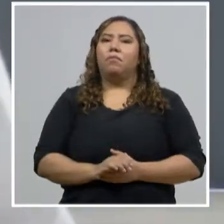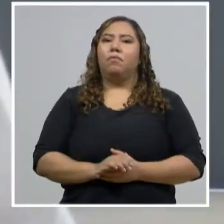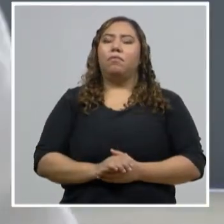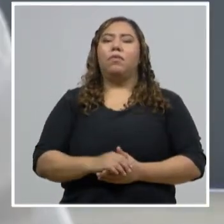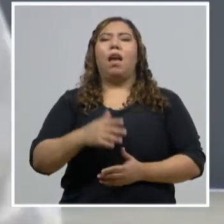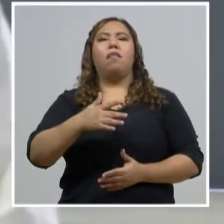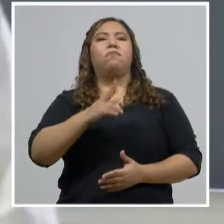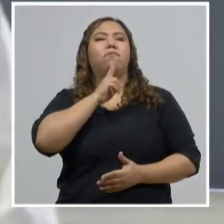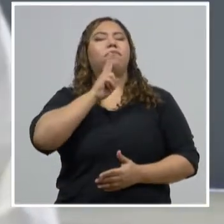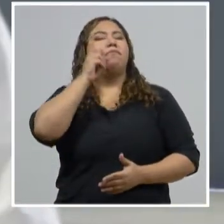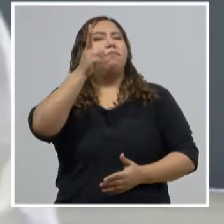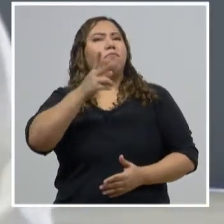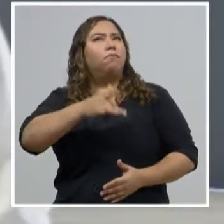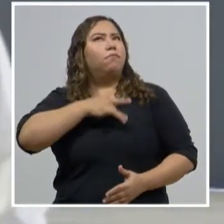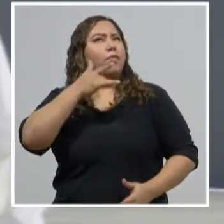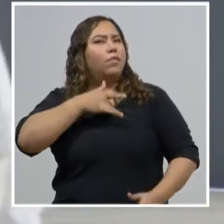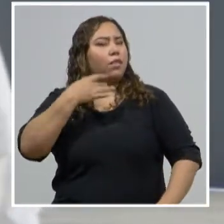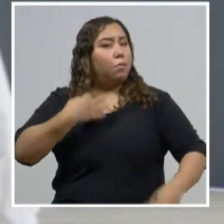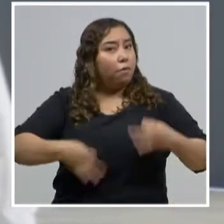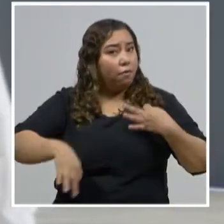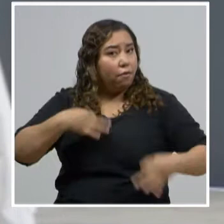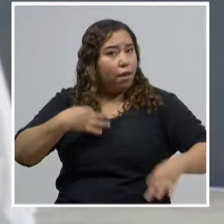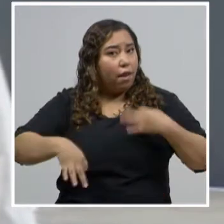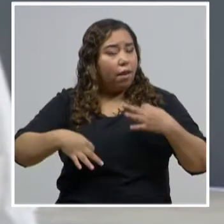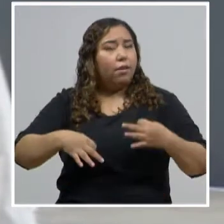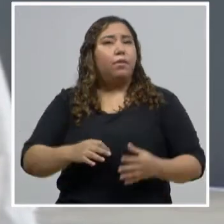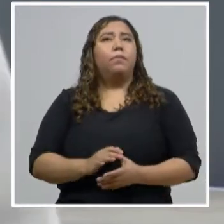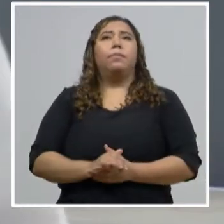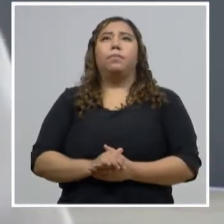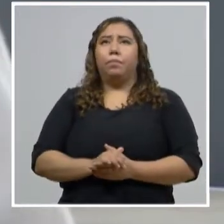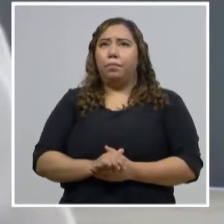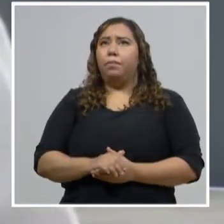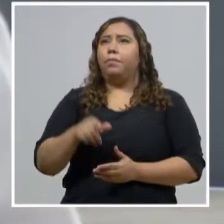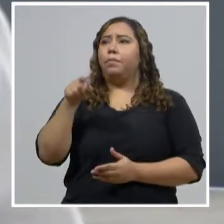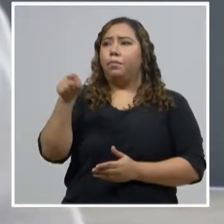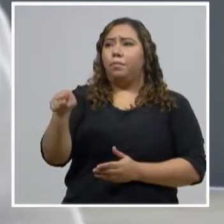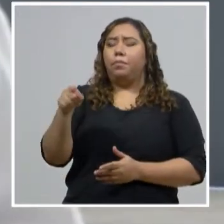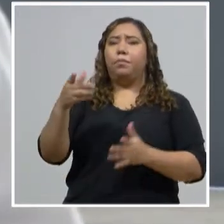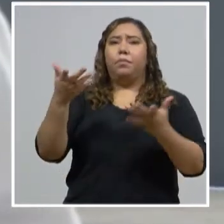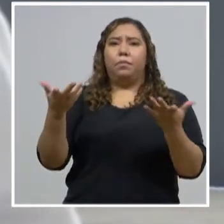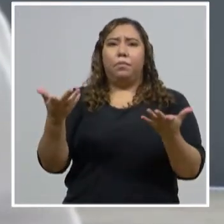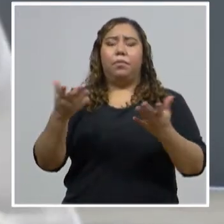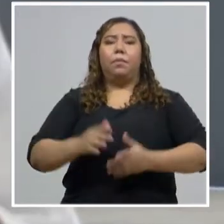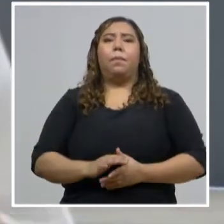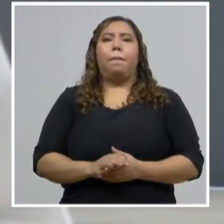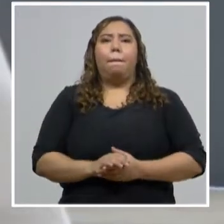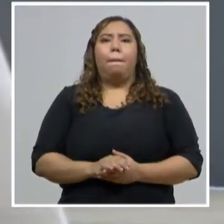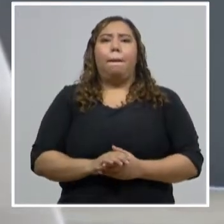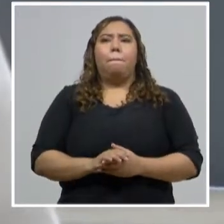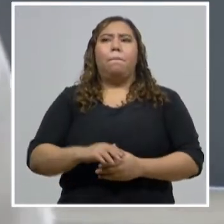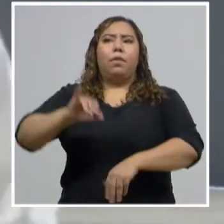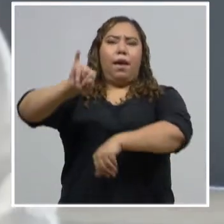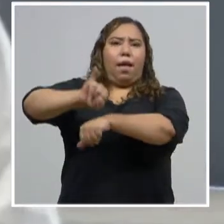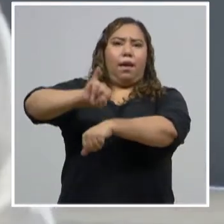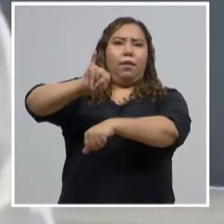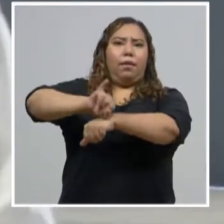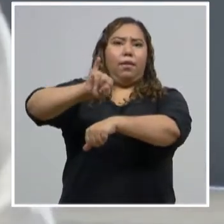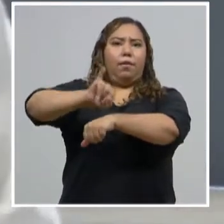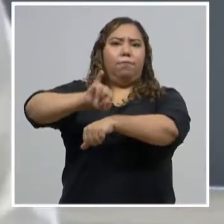contentos de este paso que se está dando, y se está dando desde un ambiente de iglesia.